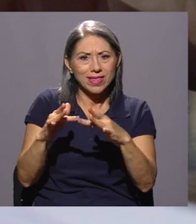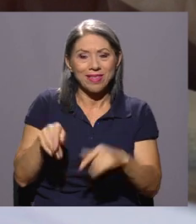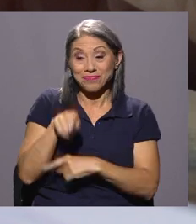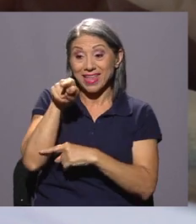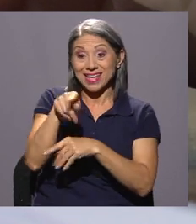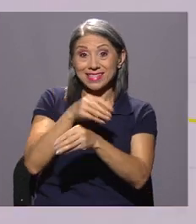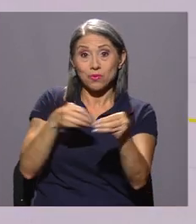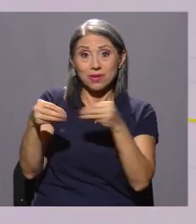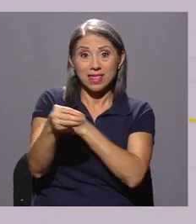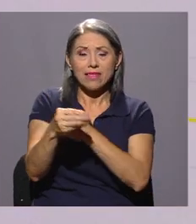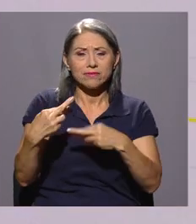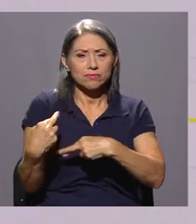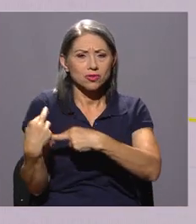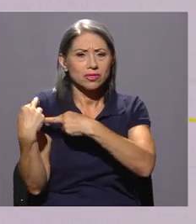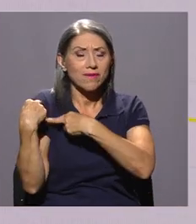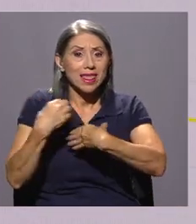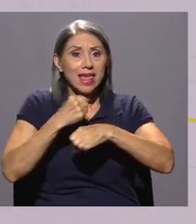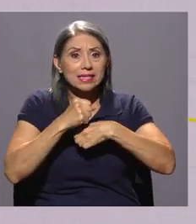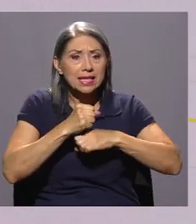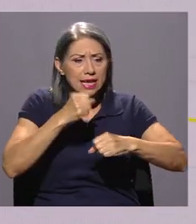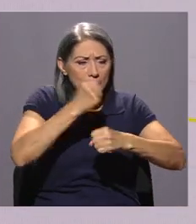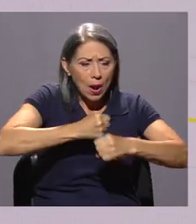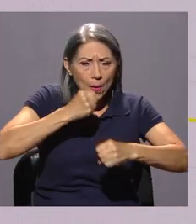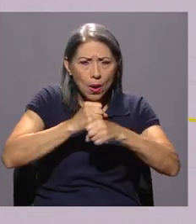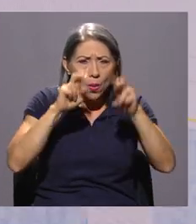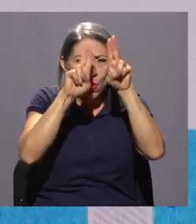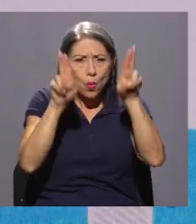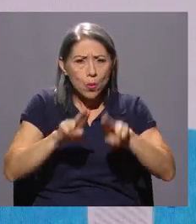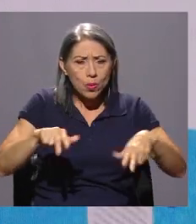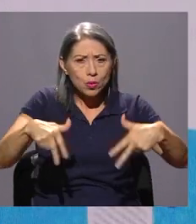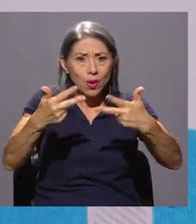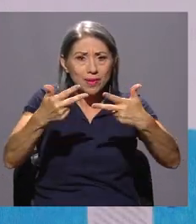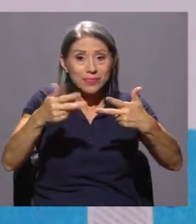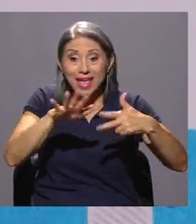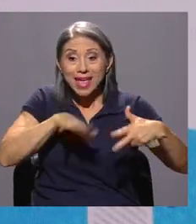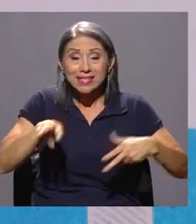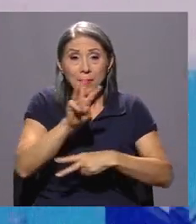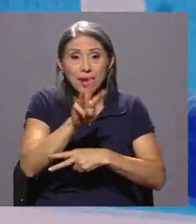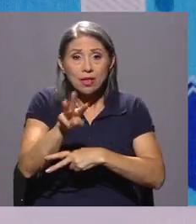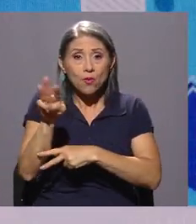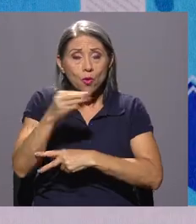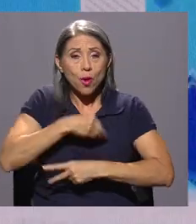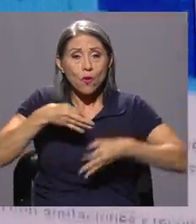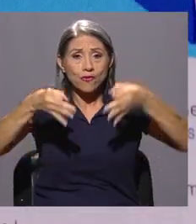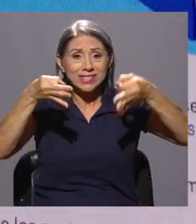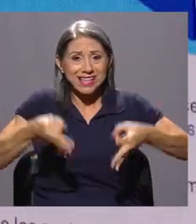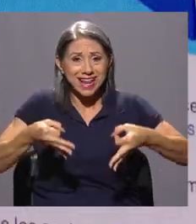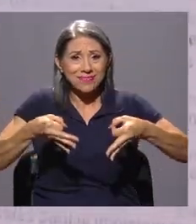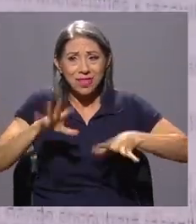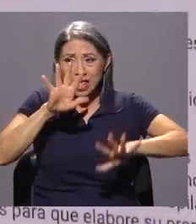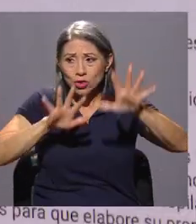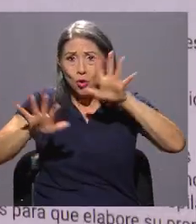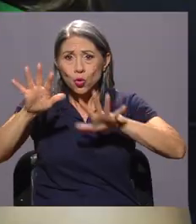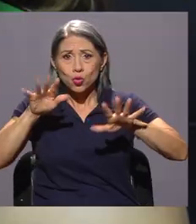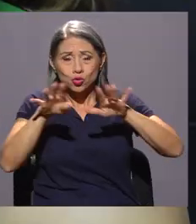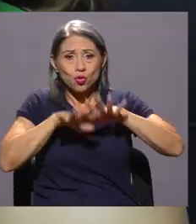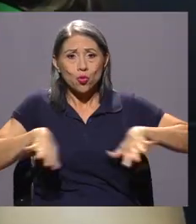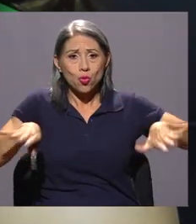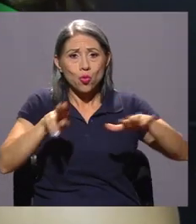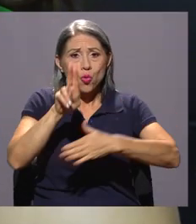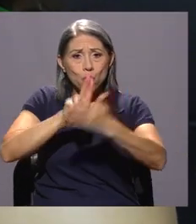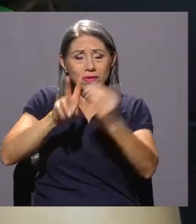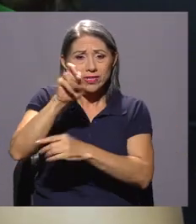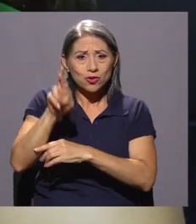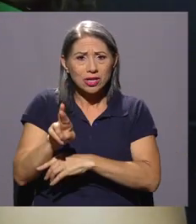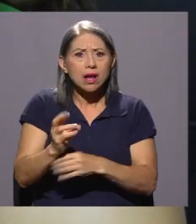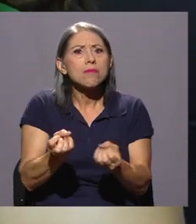Esta unidad es la responsable de gestionar mediación virtual, la plataforma oficial de entornos virtuales de la Universidad de Costa Rica, la cual ha